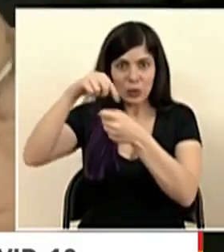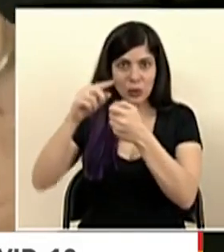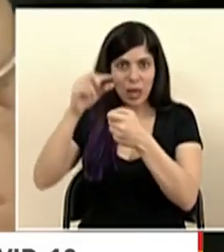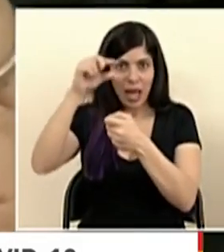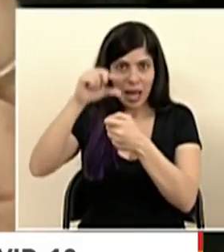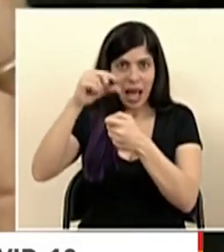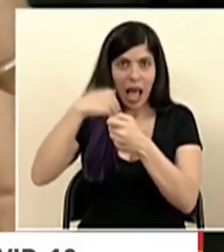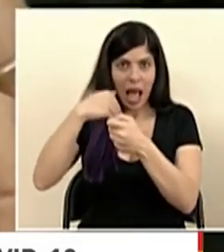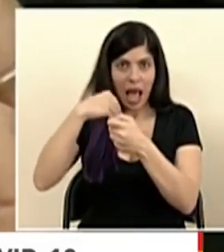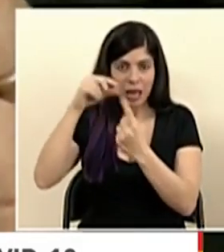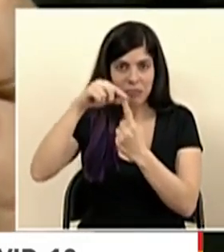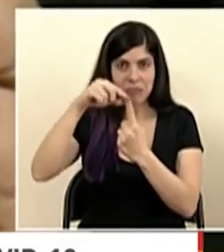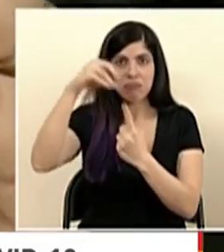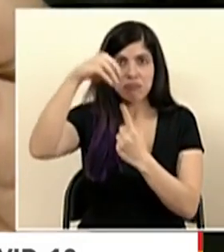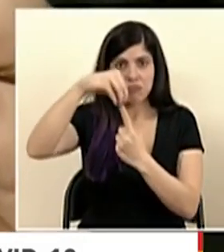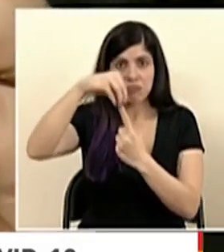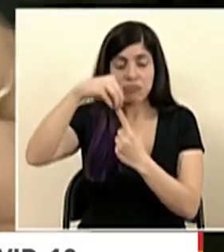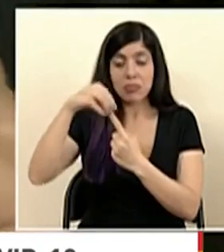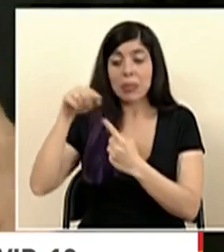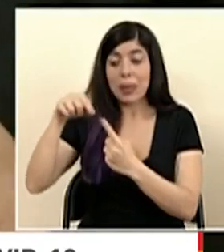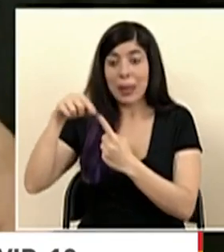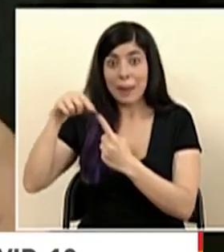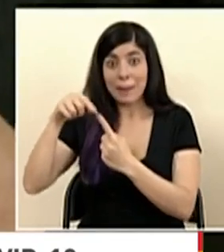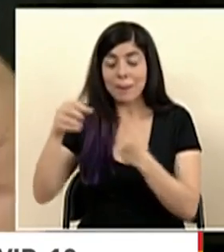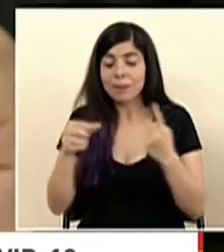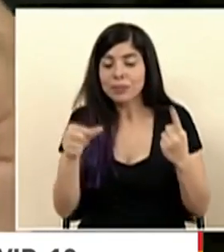Entonces el primer paso es tomar esa mezcla,